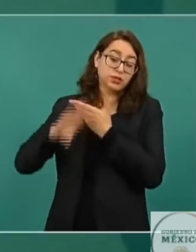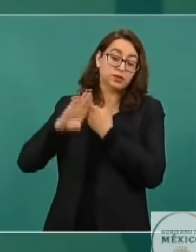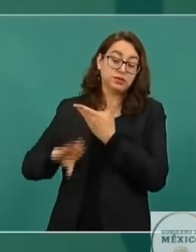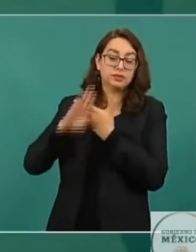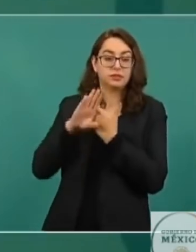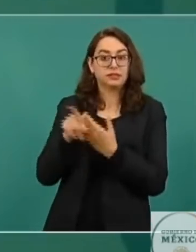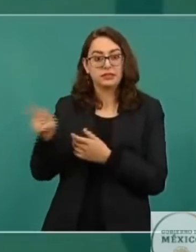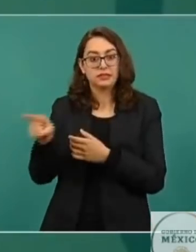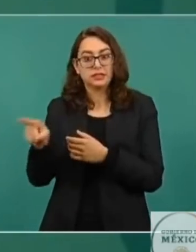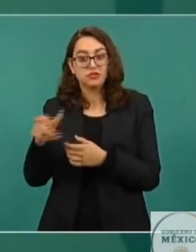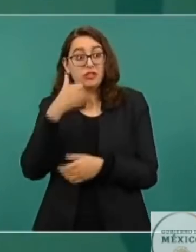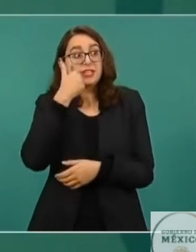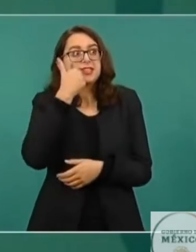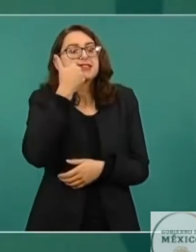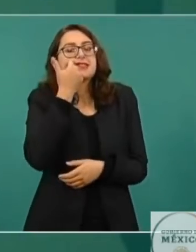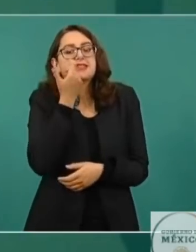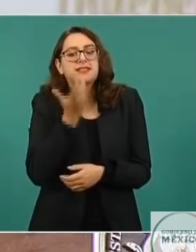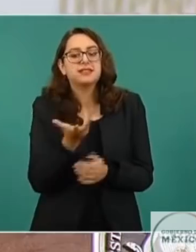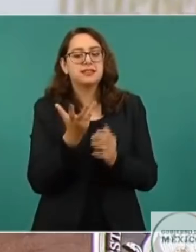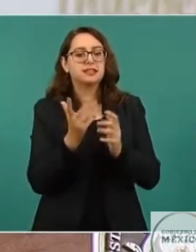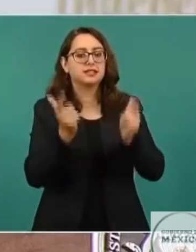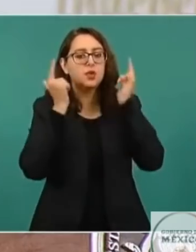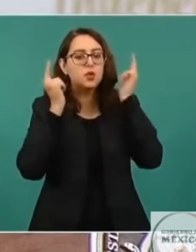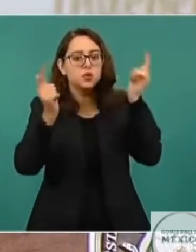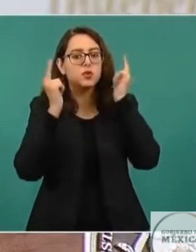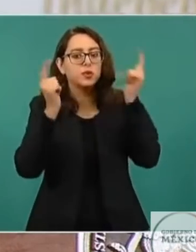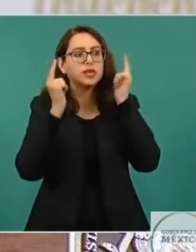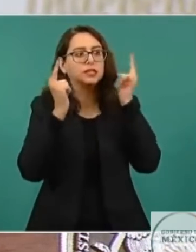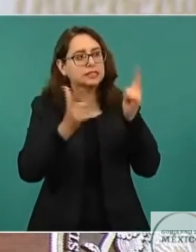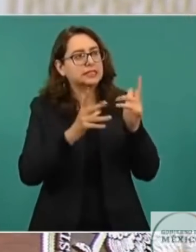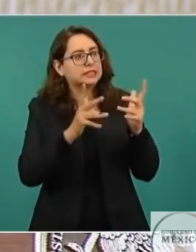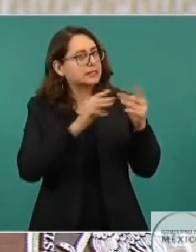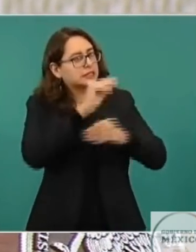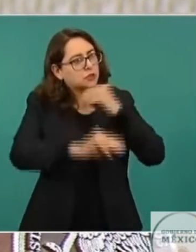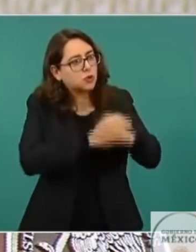quisieran, se frotan la mano, a ver, se van a pelear,